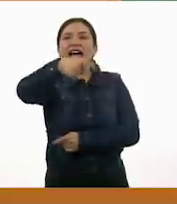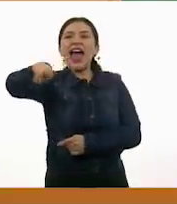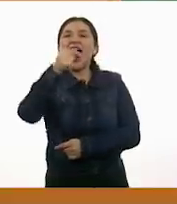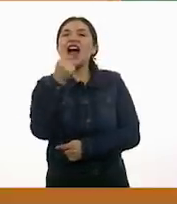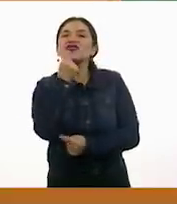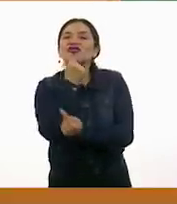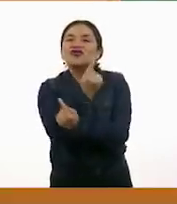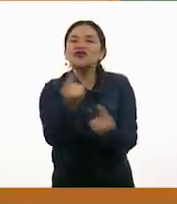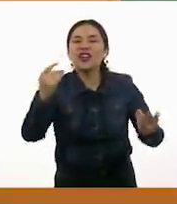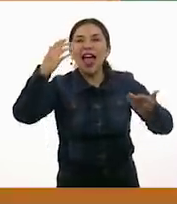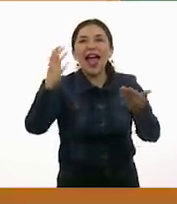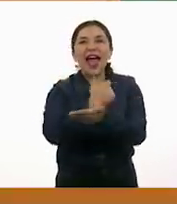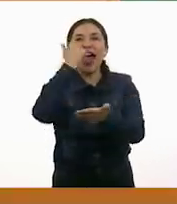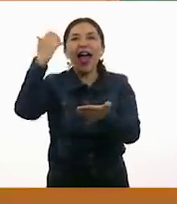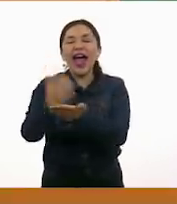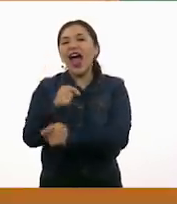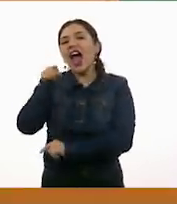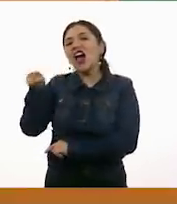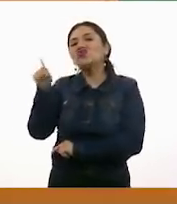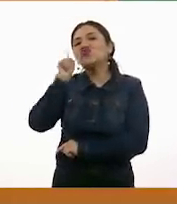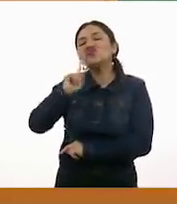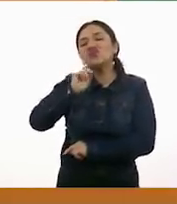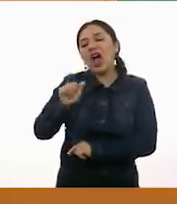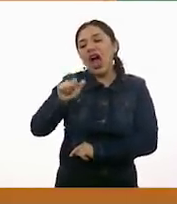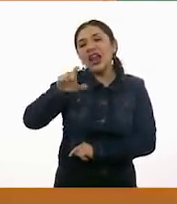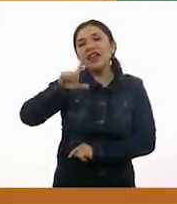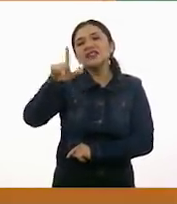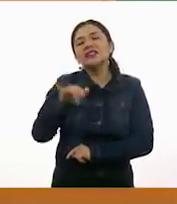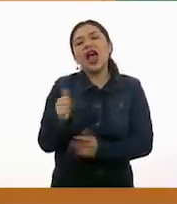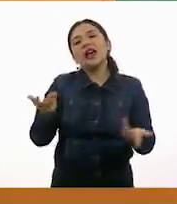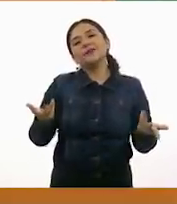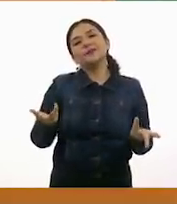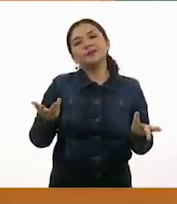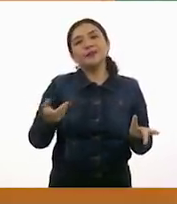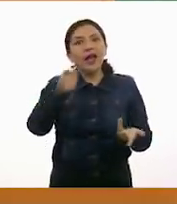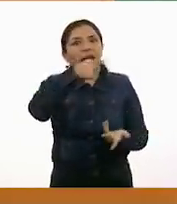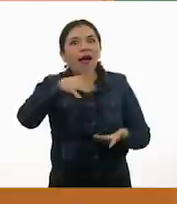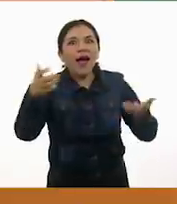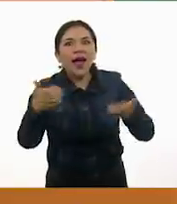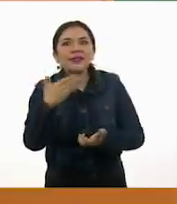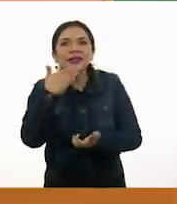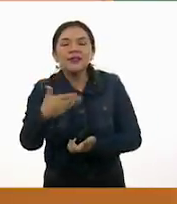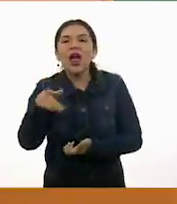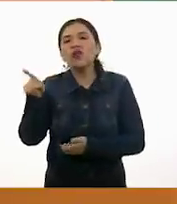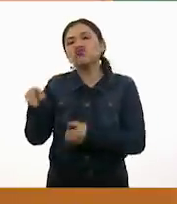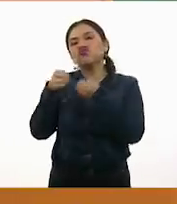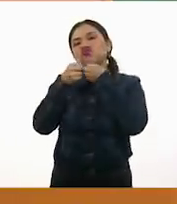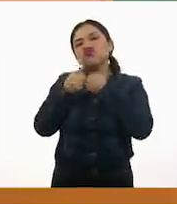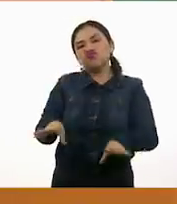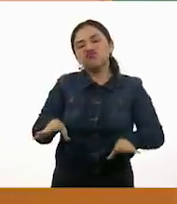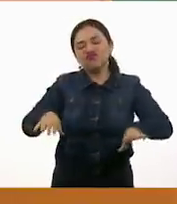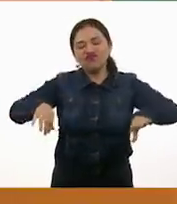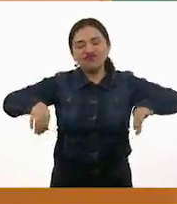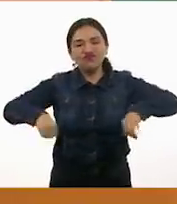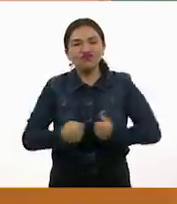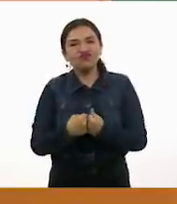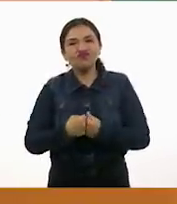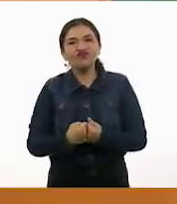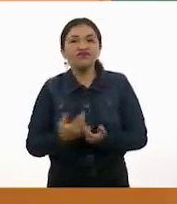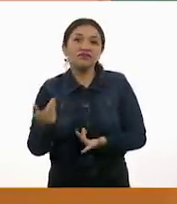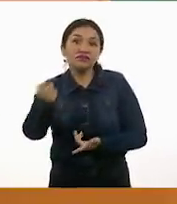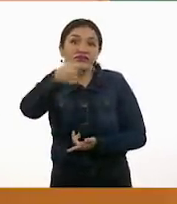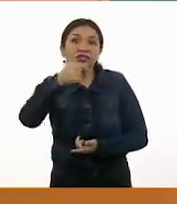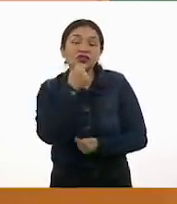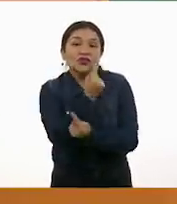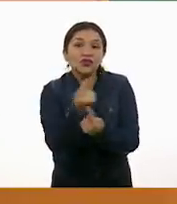nuestros niños y niñas allá en casa. Alexia. Ay, lo hicieron muy bien, oigan. Te ganaron. Me ganaron. Te ganaron